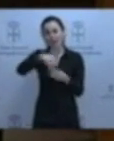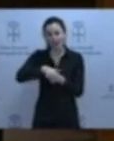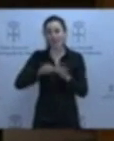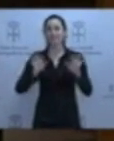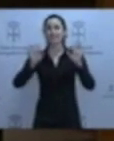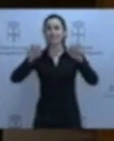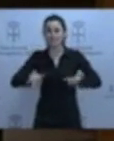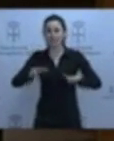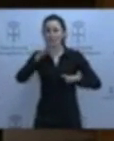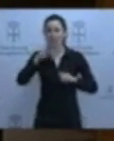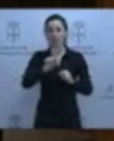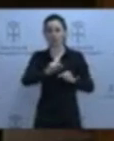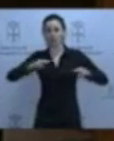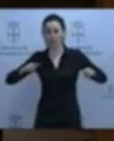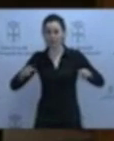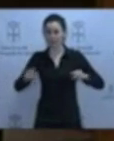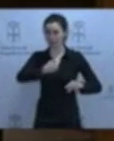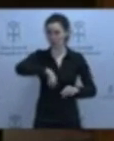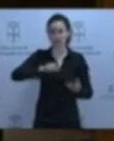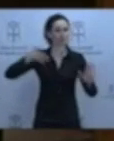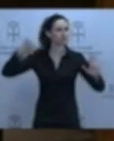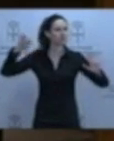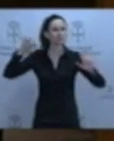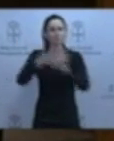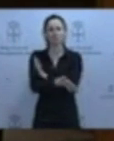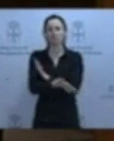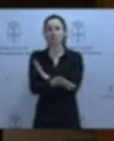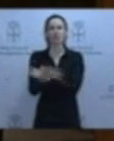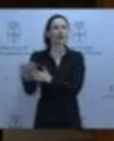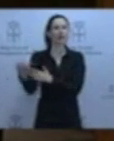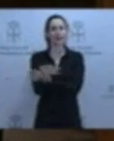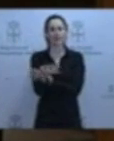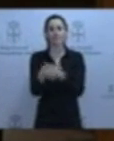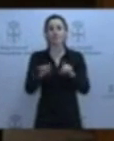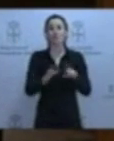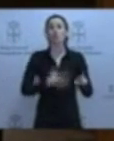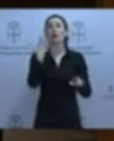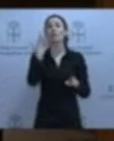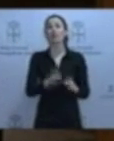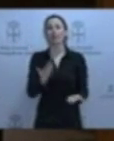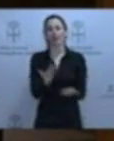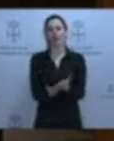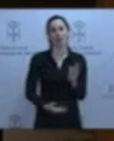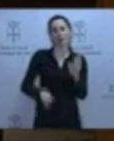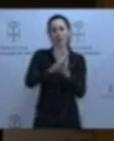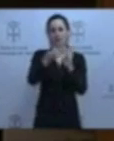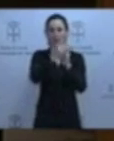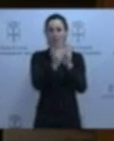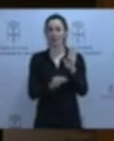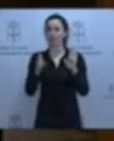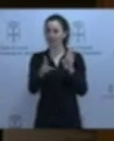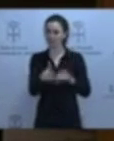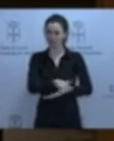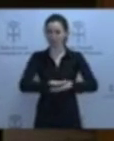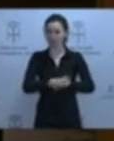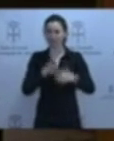porque desde nuestro punto de vista, por lo menos, es fundamental el que por fin se puedan plasmar en nuestra Constitución derechos básicos por